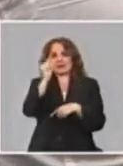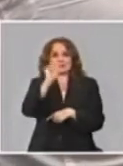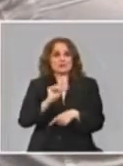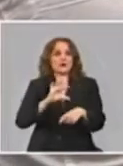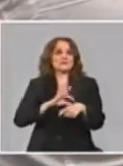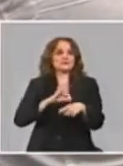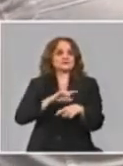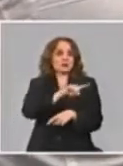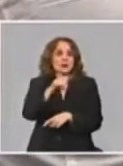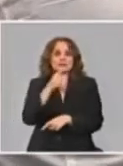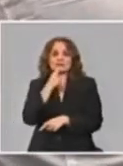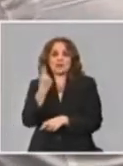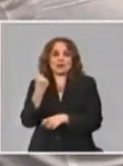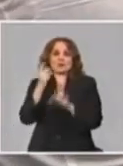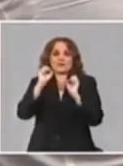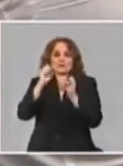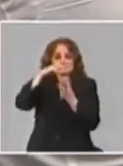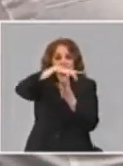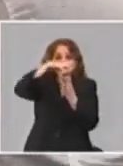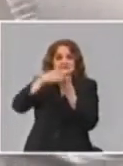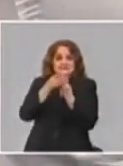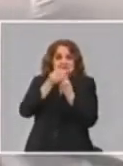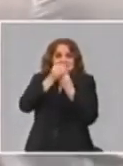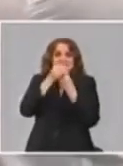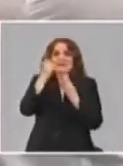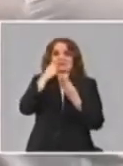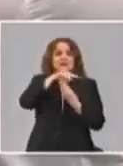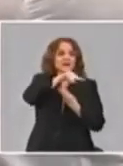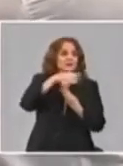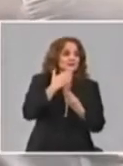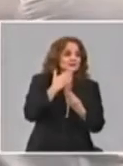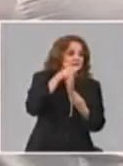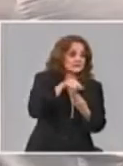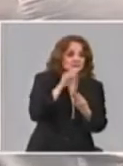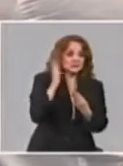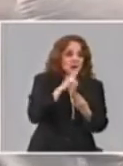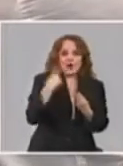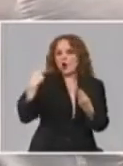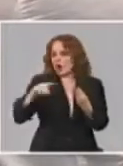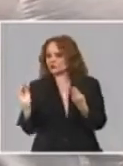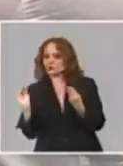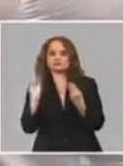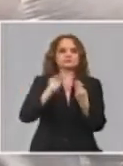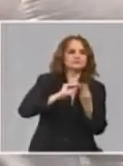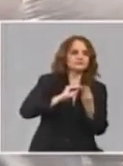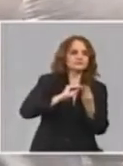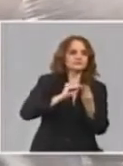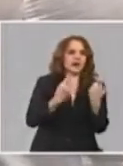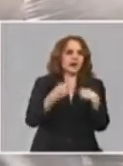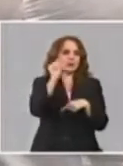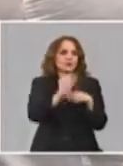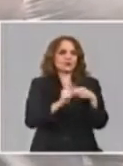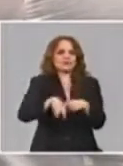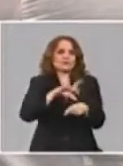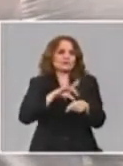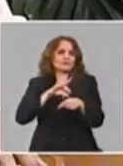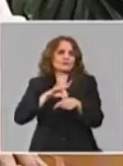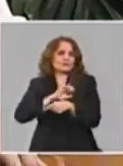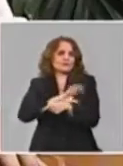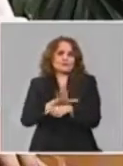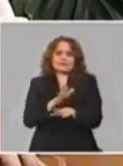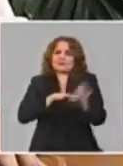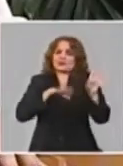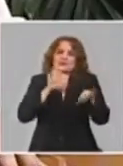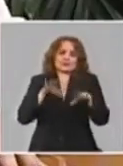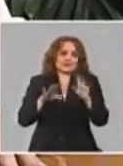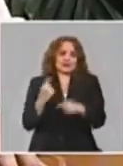es lo más efectivo. Puede ser que uno de los elementos haya que utilizar otros elementos y eso se va viendo en la misma práctica. Esa la situación